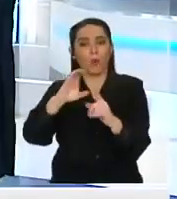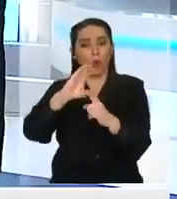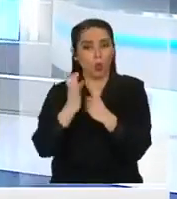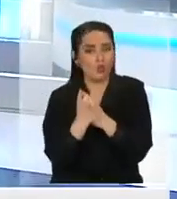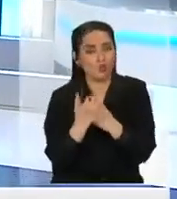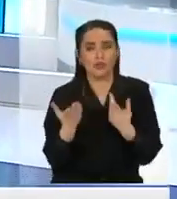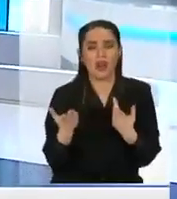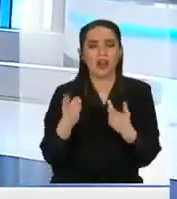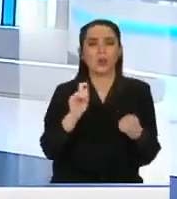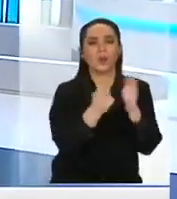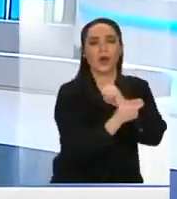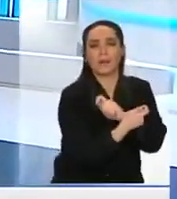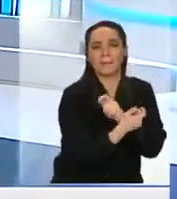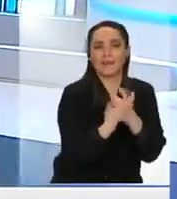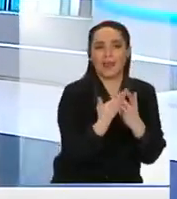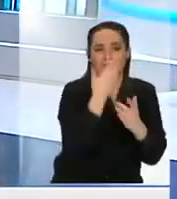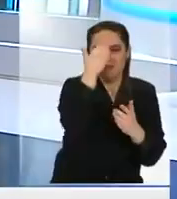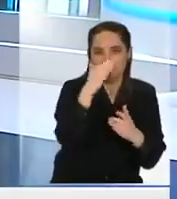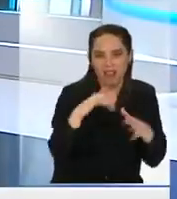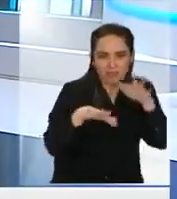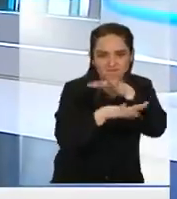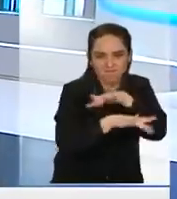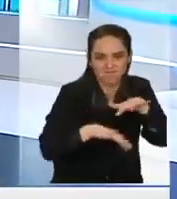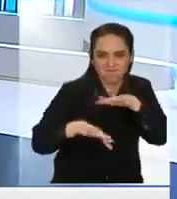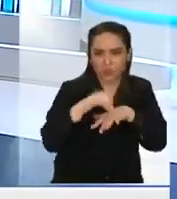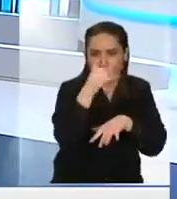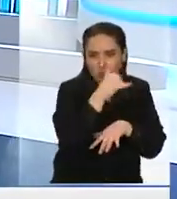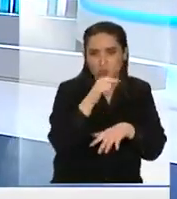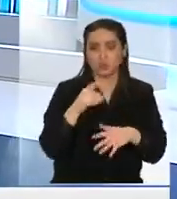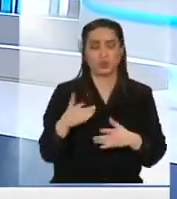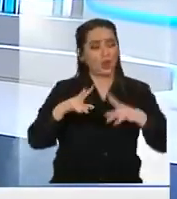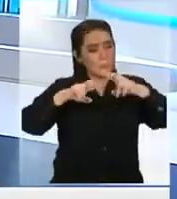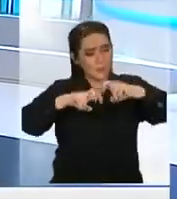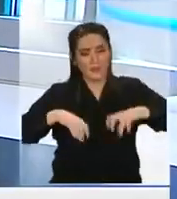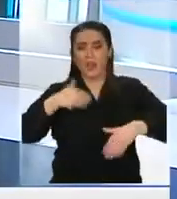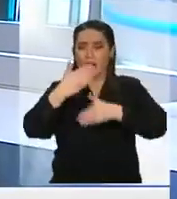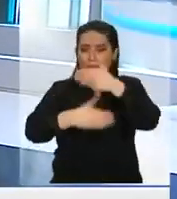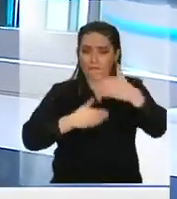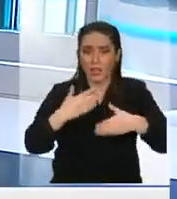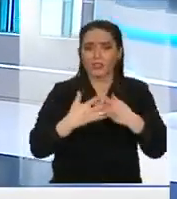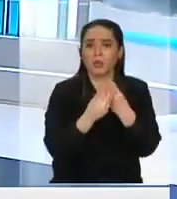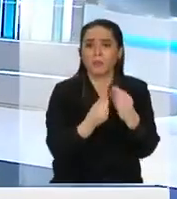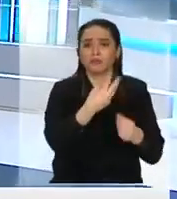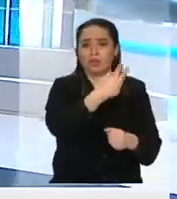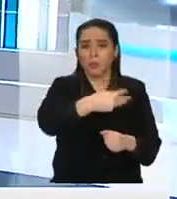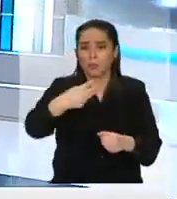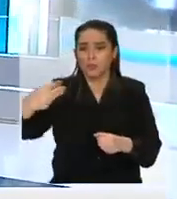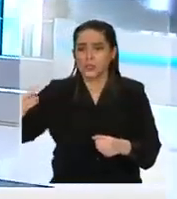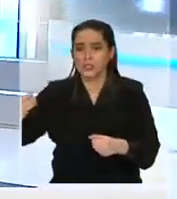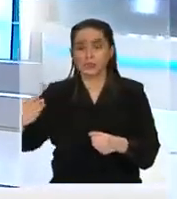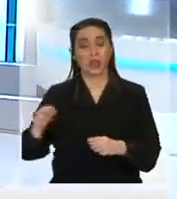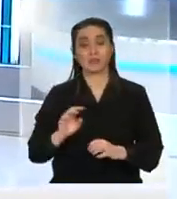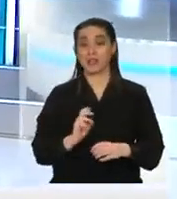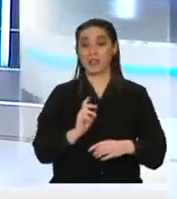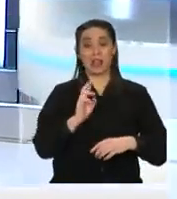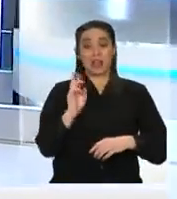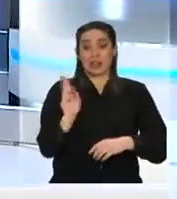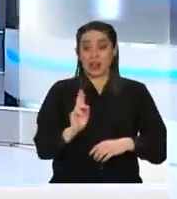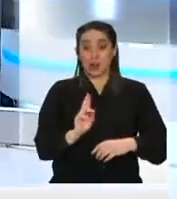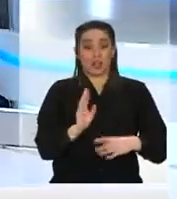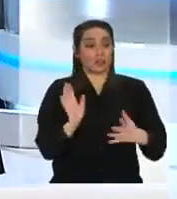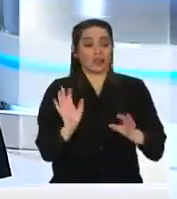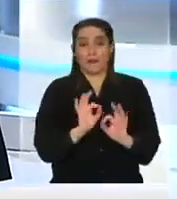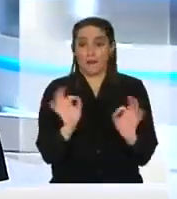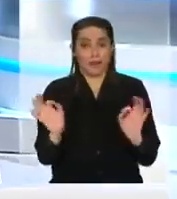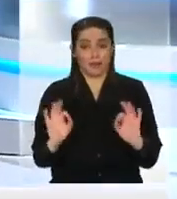sencillamente no le funcionó. La investigación avanza, hay muchas municipalidades involucradas, en Regoleta no van a encontrar nada y se